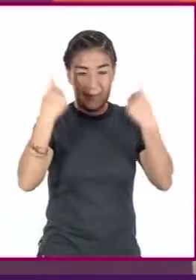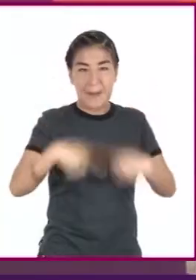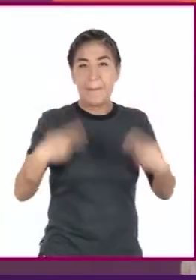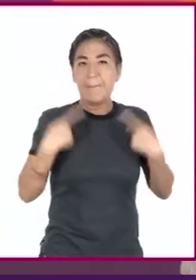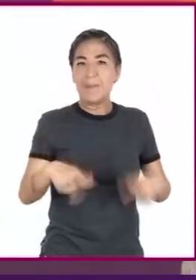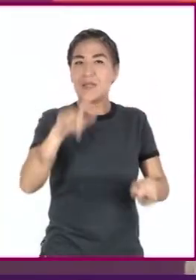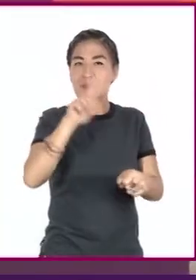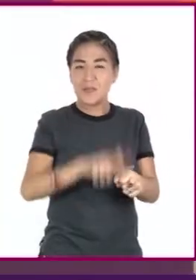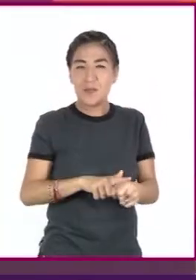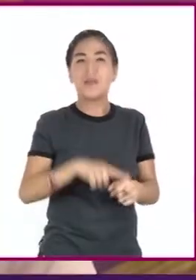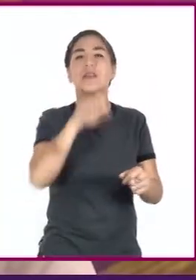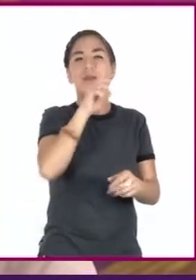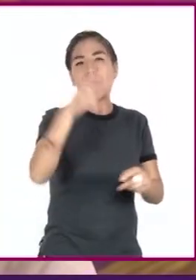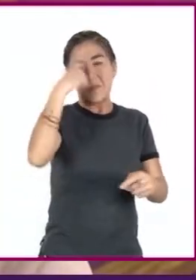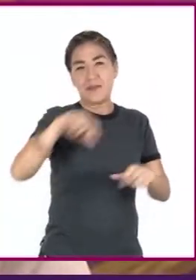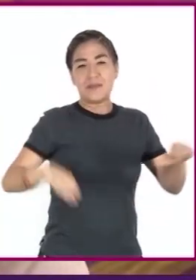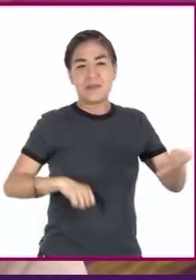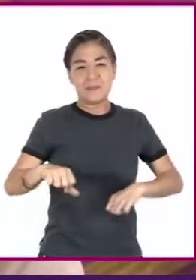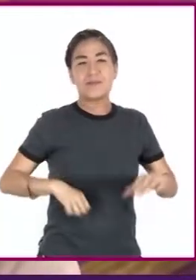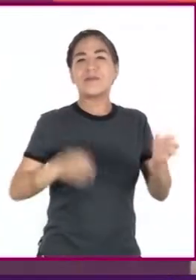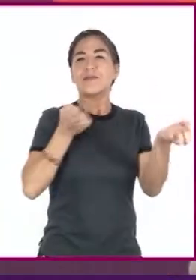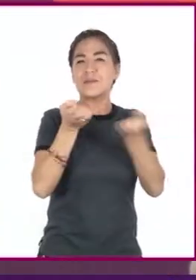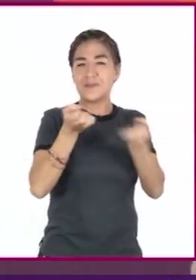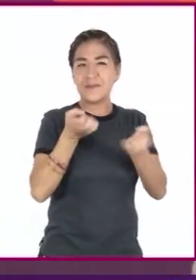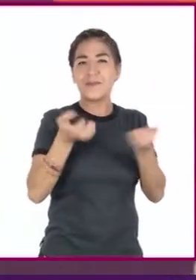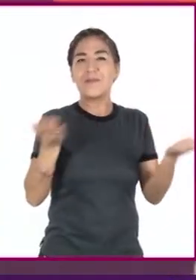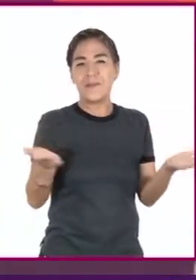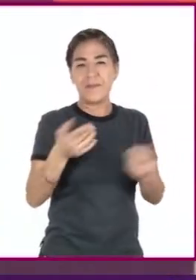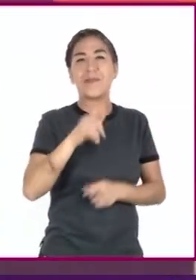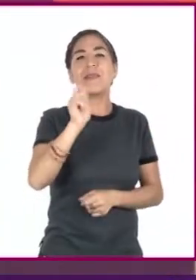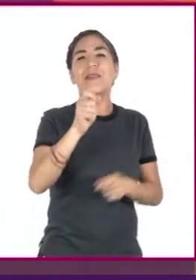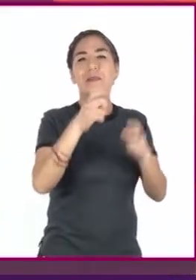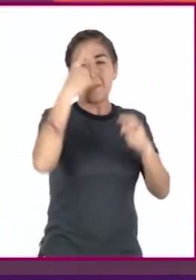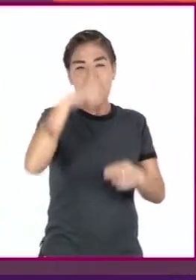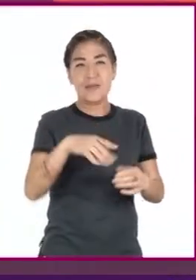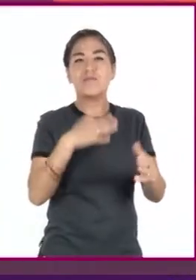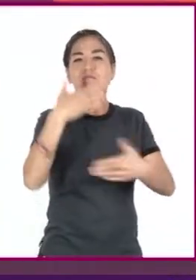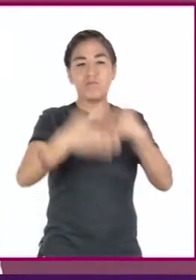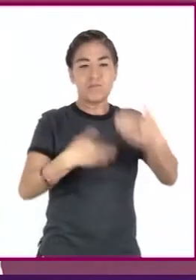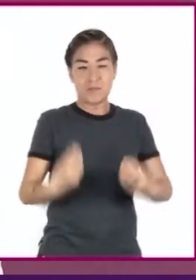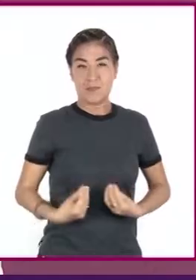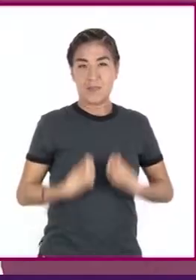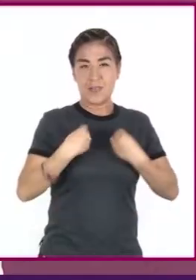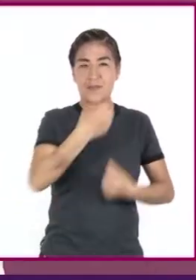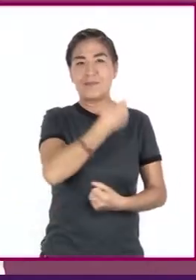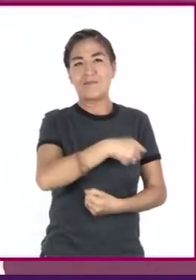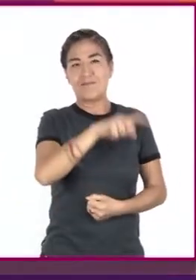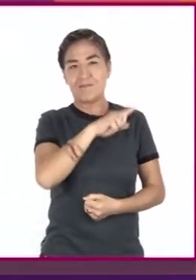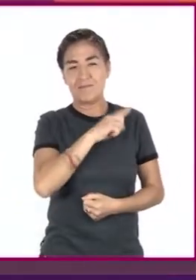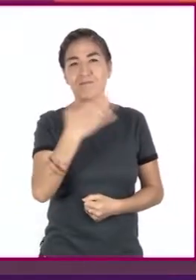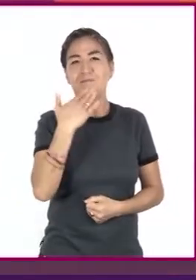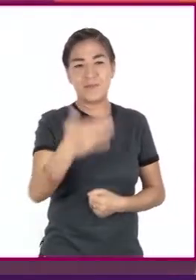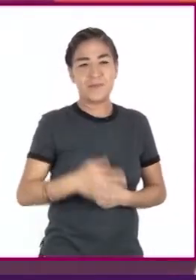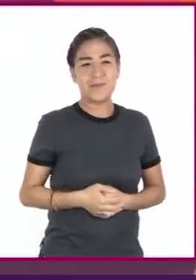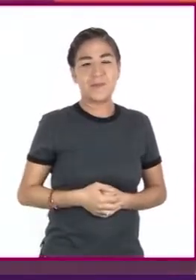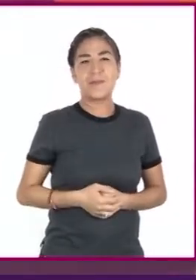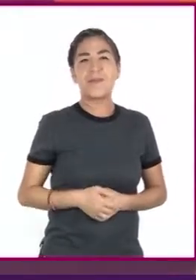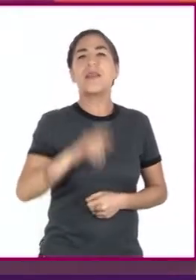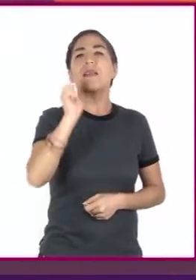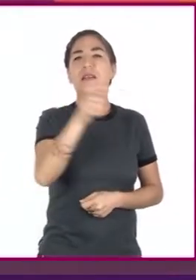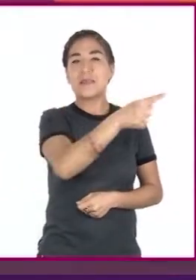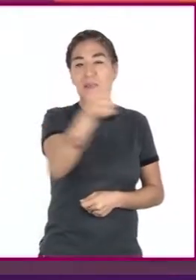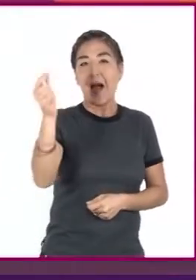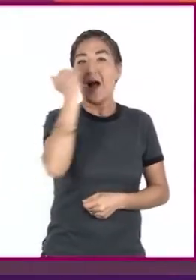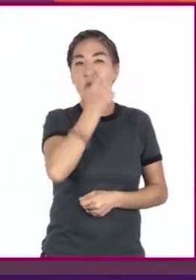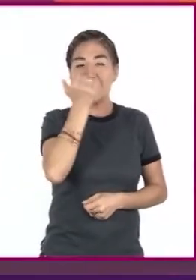y la práctica de actividades físicas en el desarrollo de un estilo de vida saludable. A fin de que las